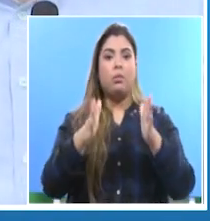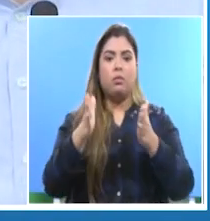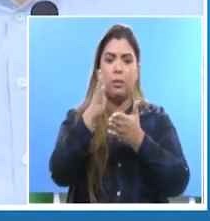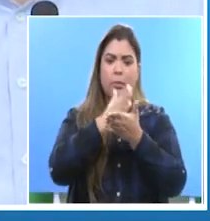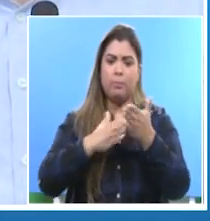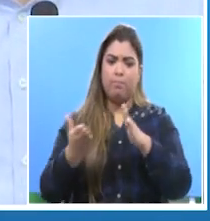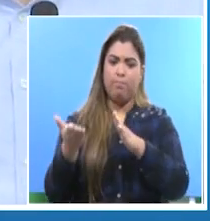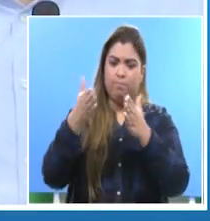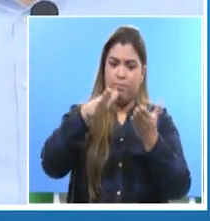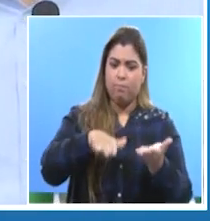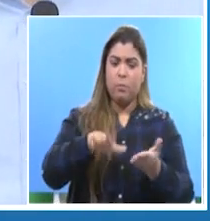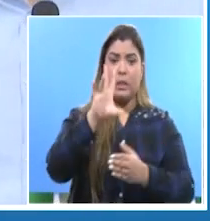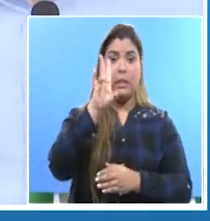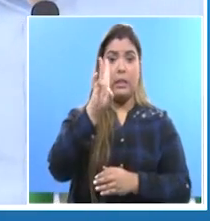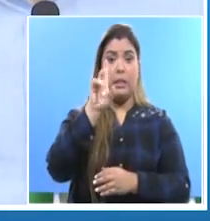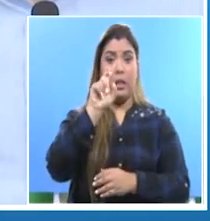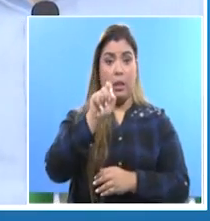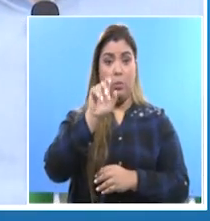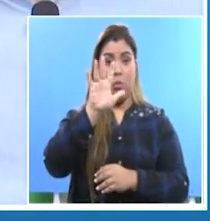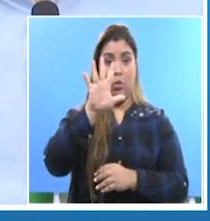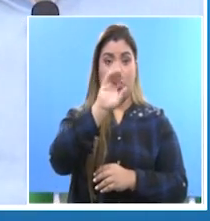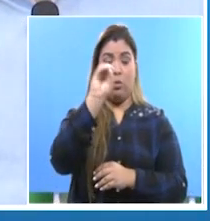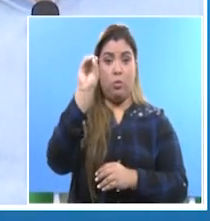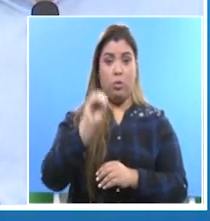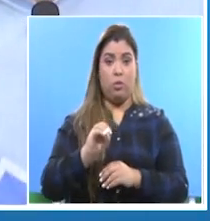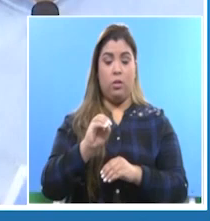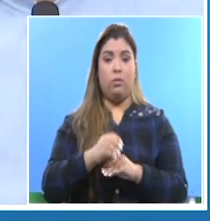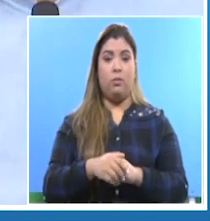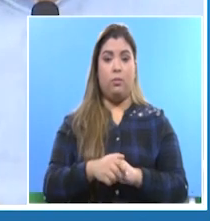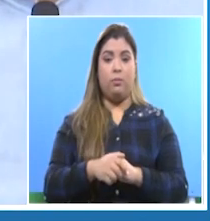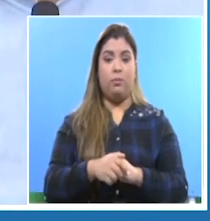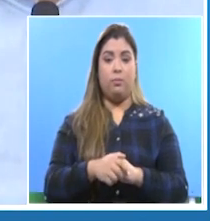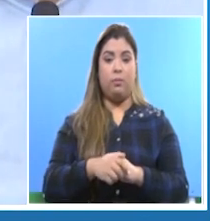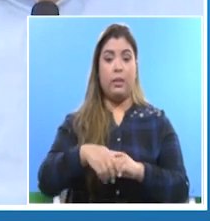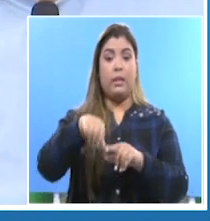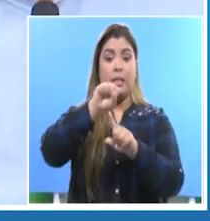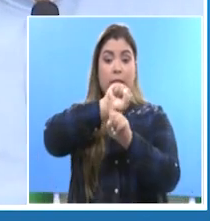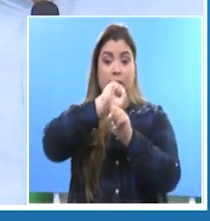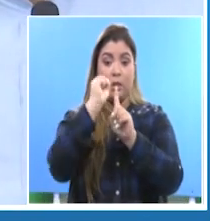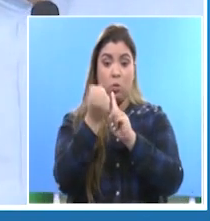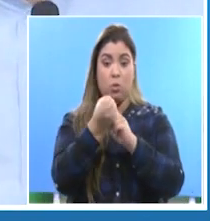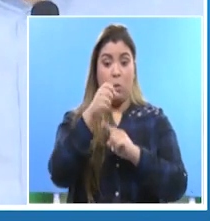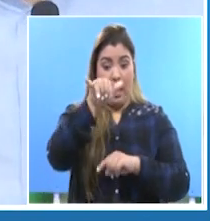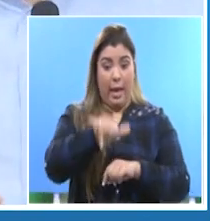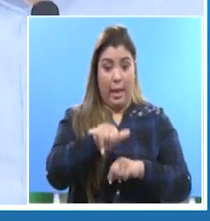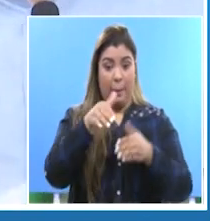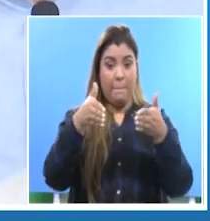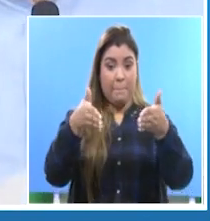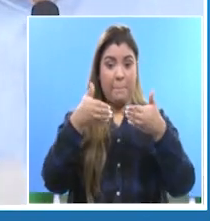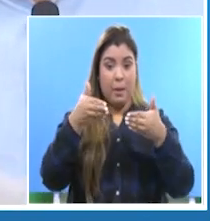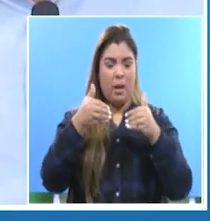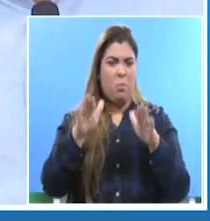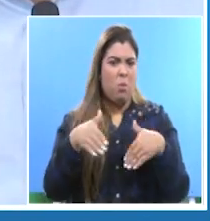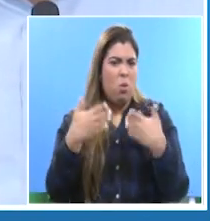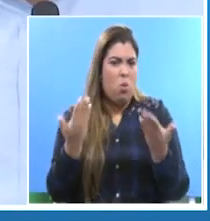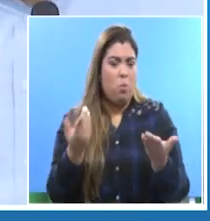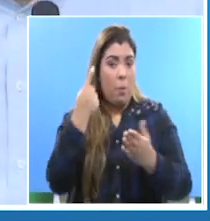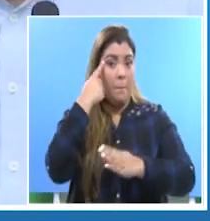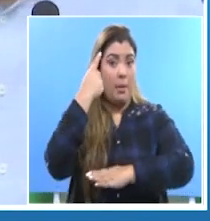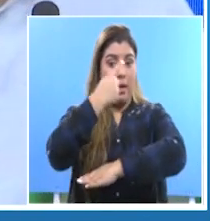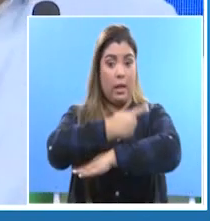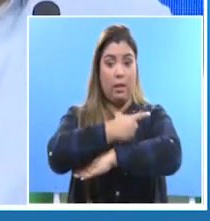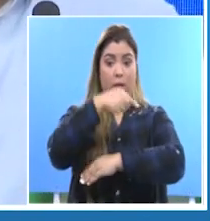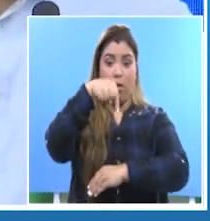5.7%. La situación en Panamá, para el día de hoy estamos